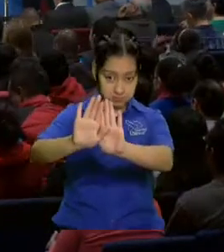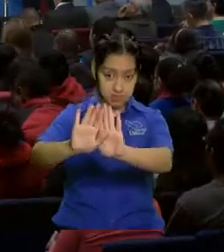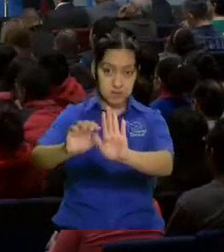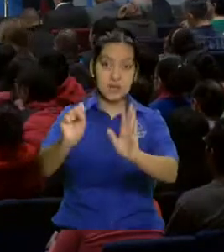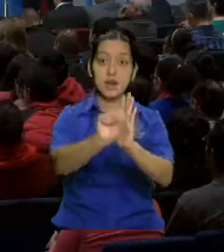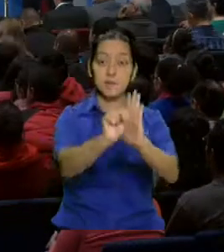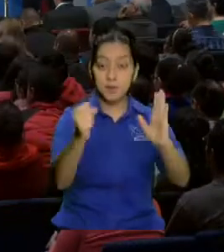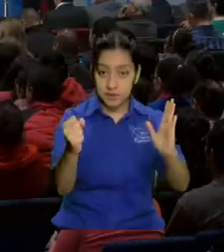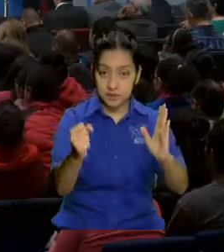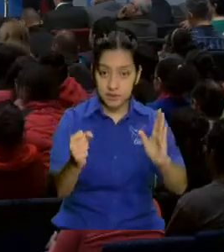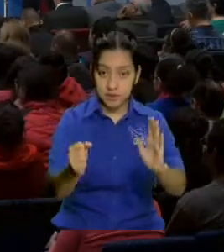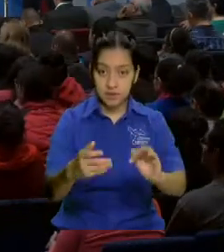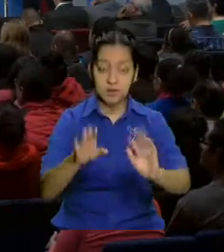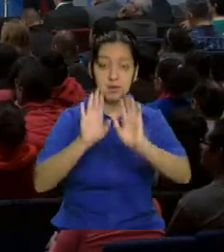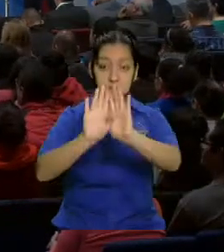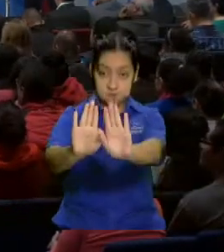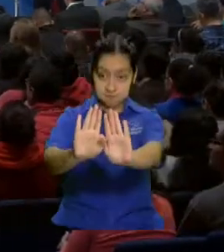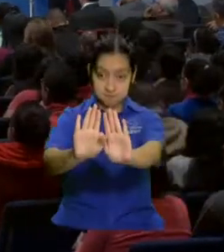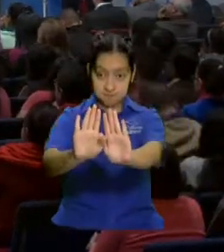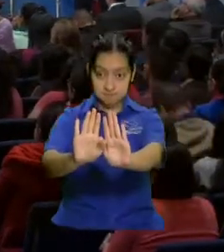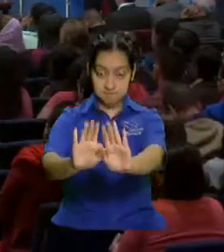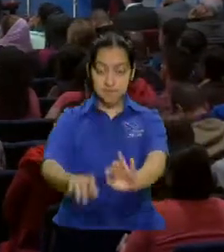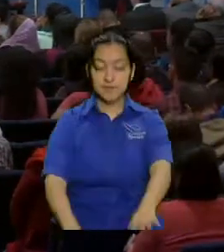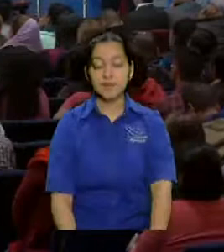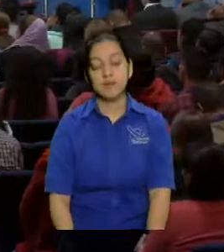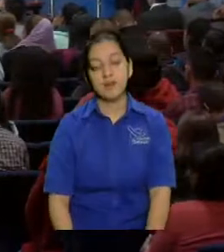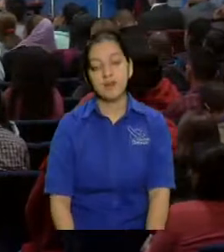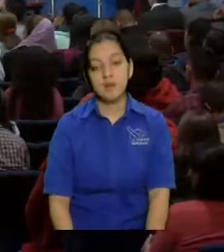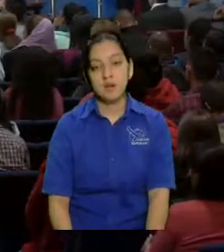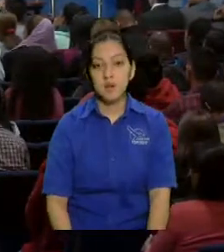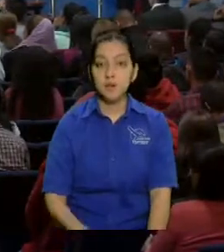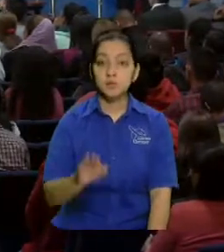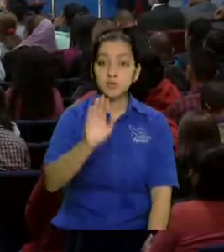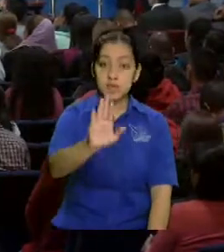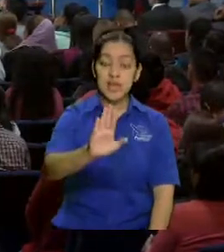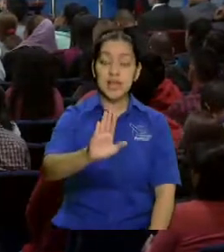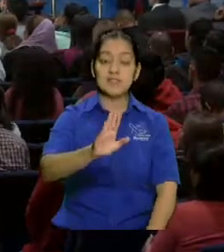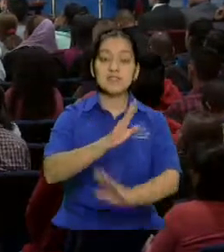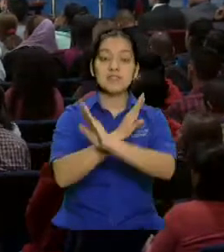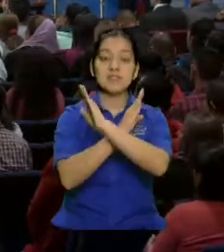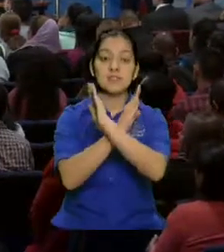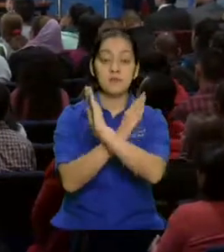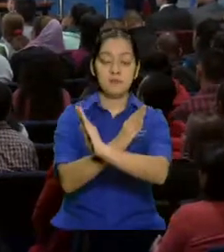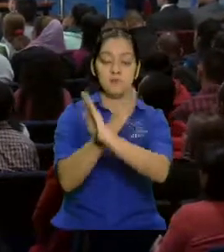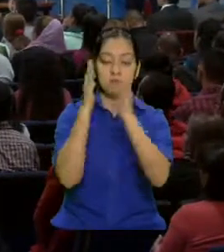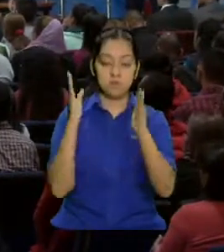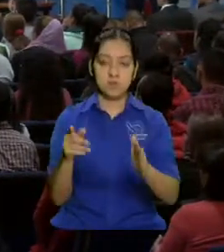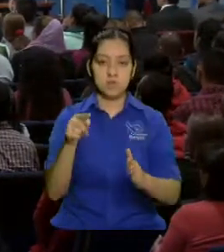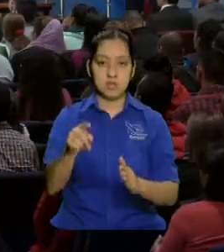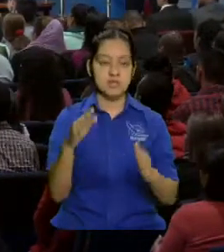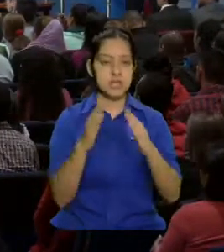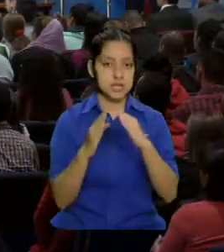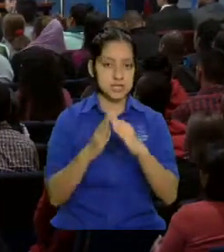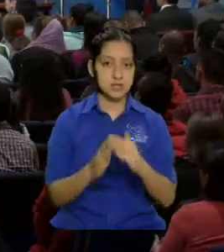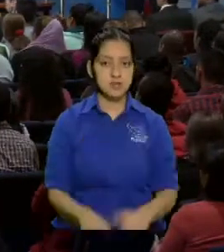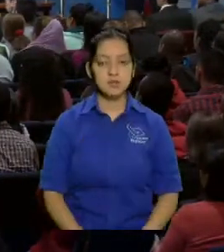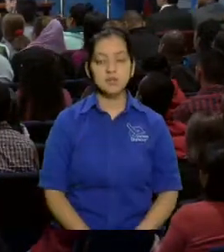el pecado se debe quedar a la puerta usted es el portero de esa casa le voy dar otro consejo